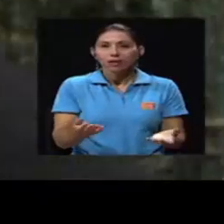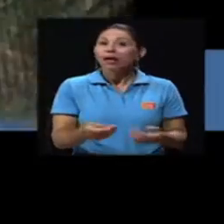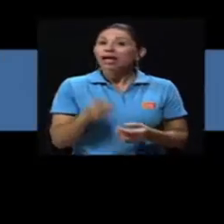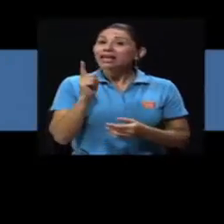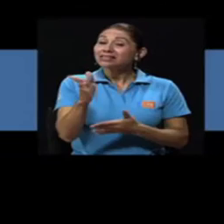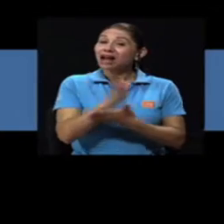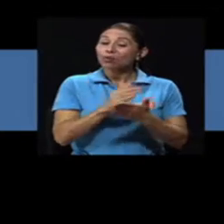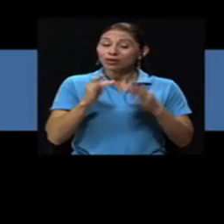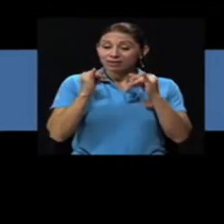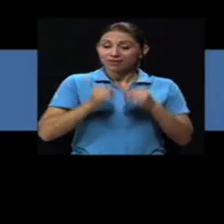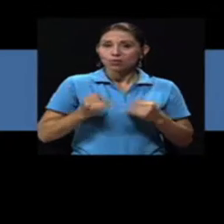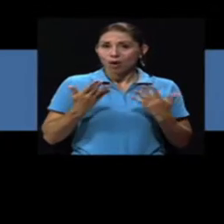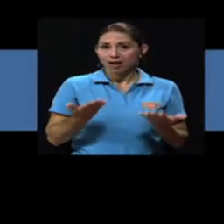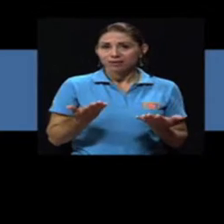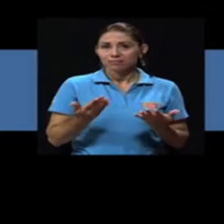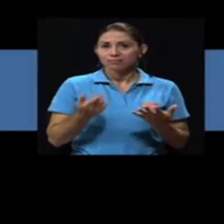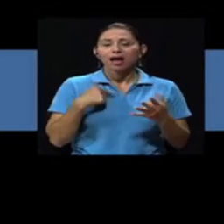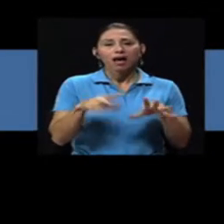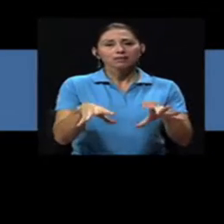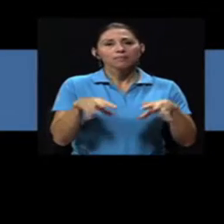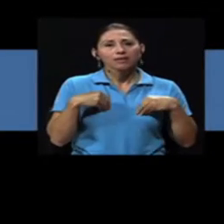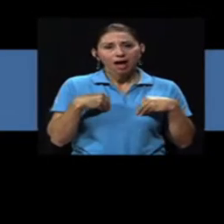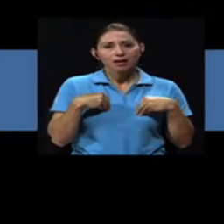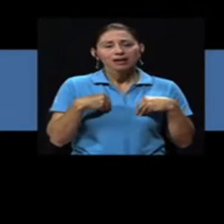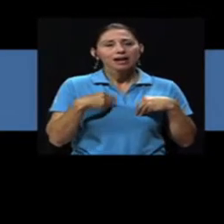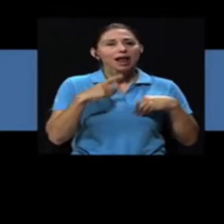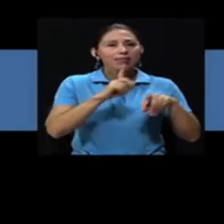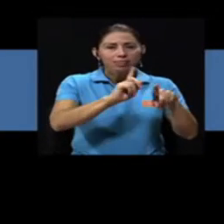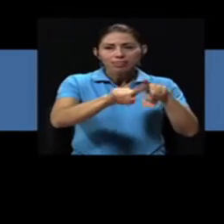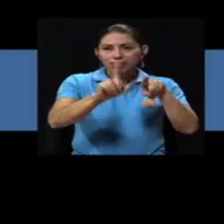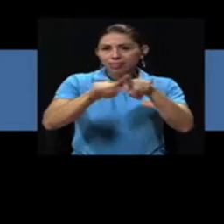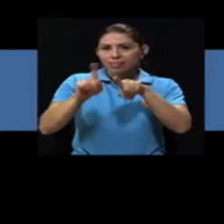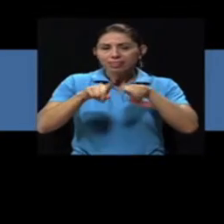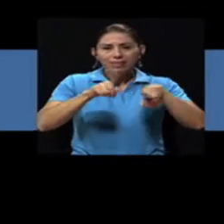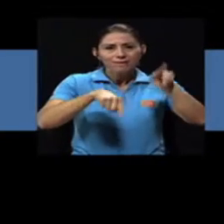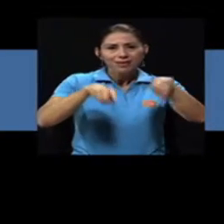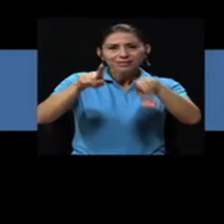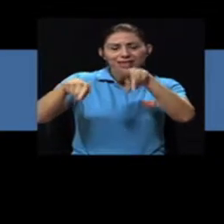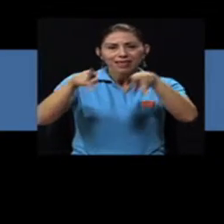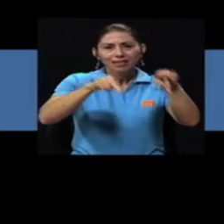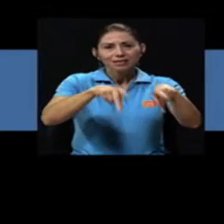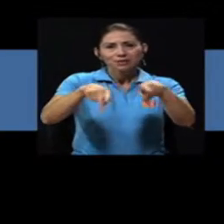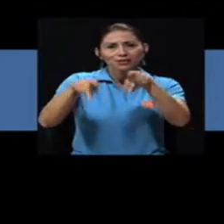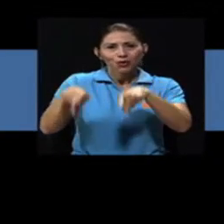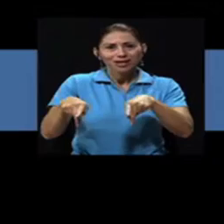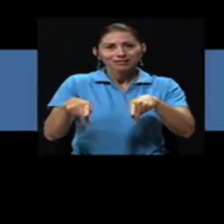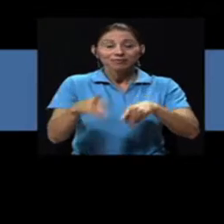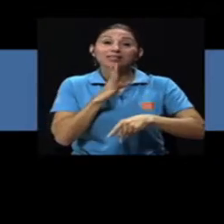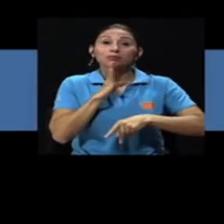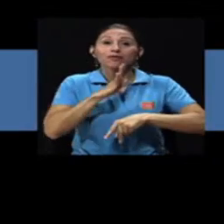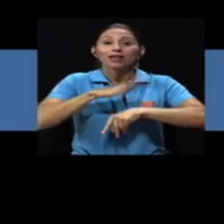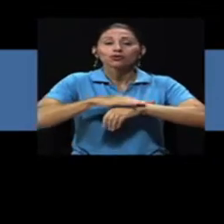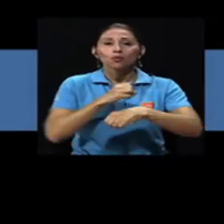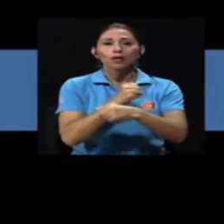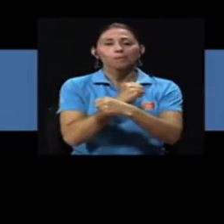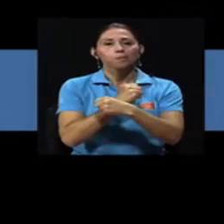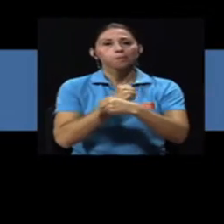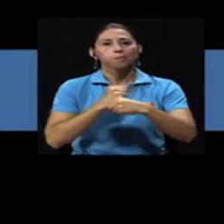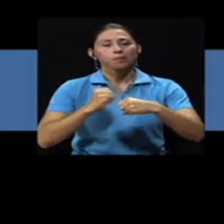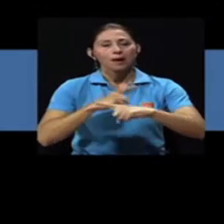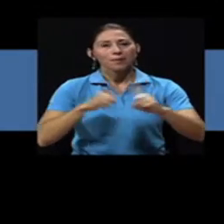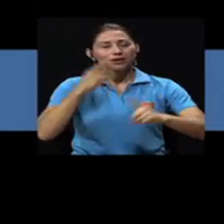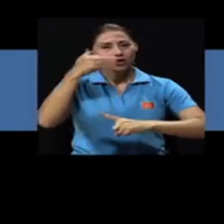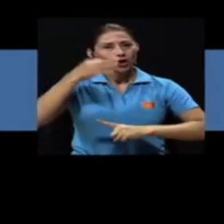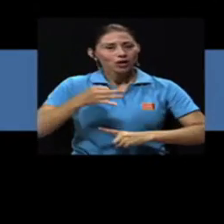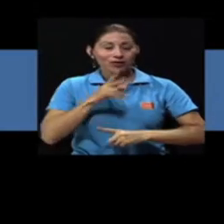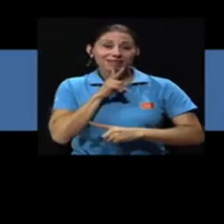así. Es una cuestión individual de aceptar la diversidad de las personas, ¿verdad? Pues estamos hablando de obesidad, pero